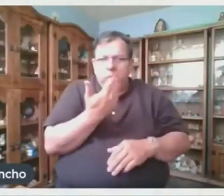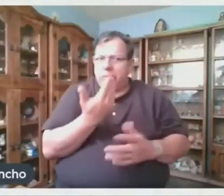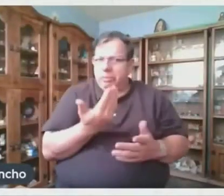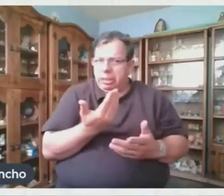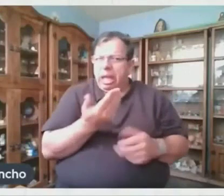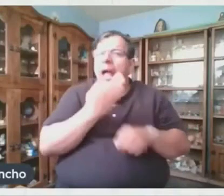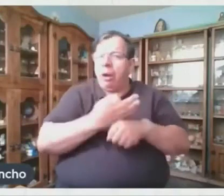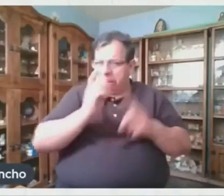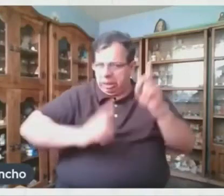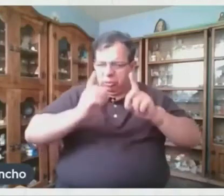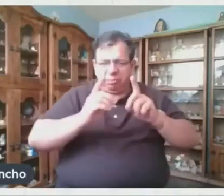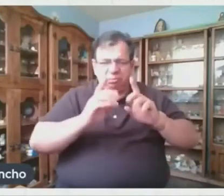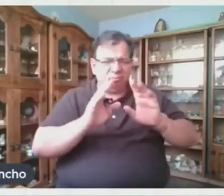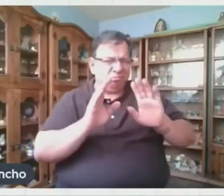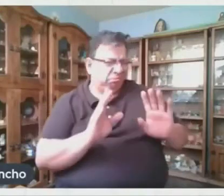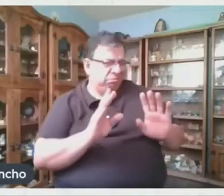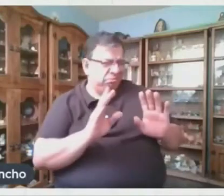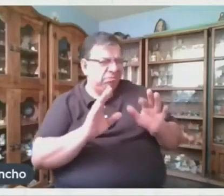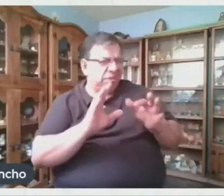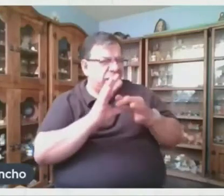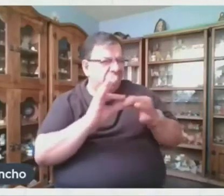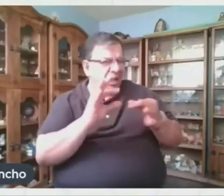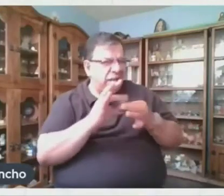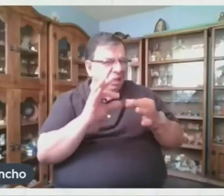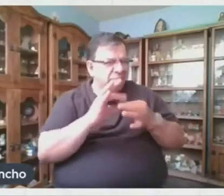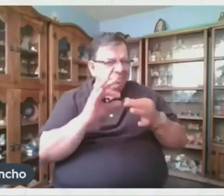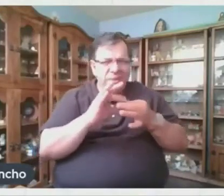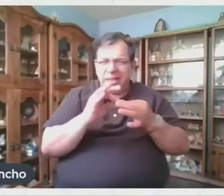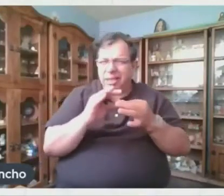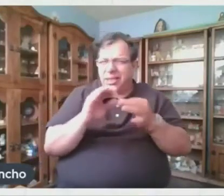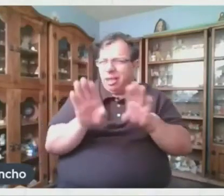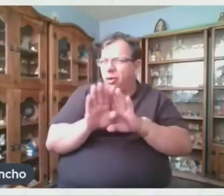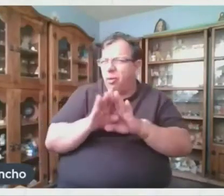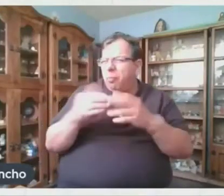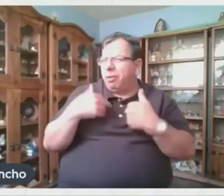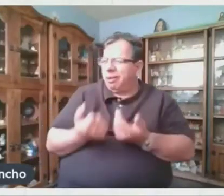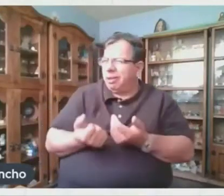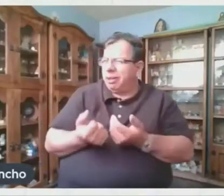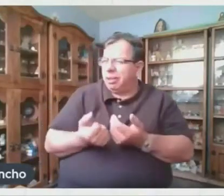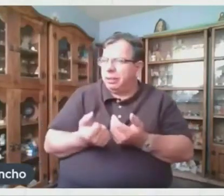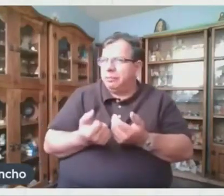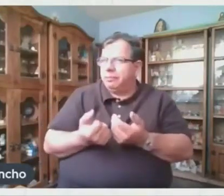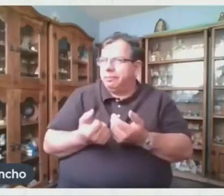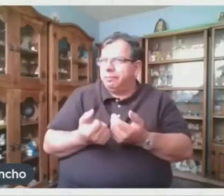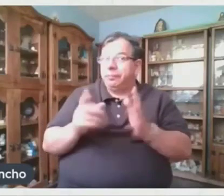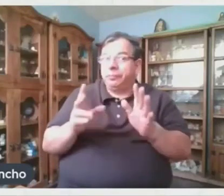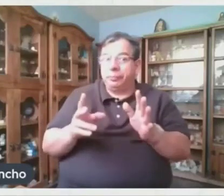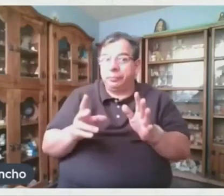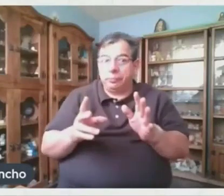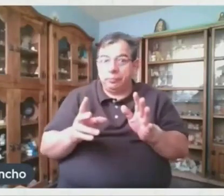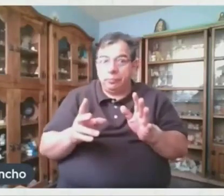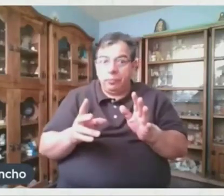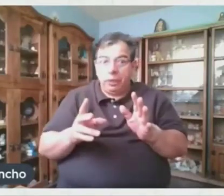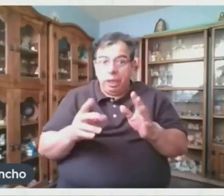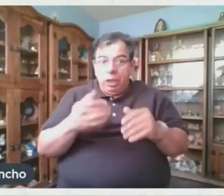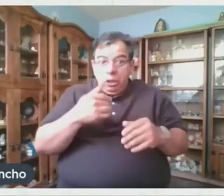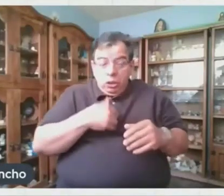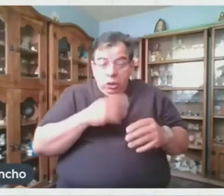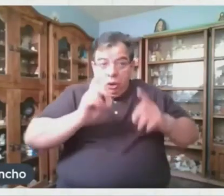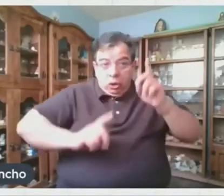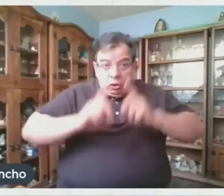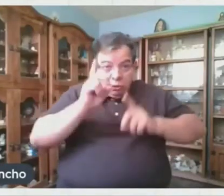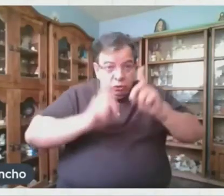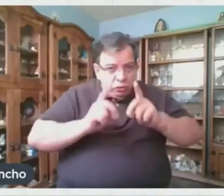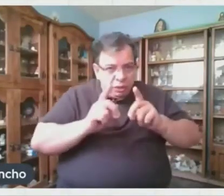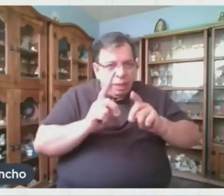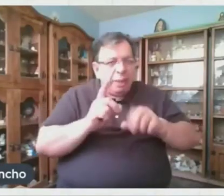A ver, explícate. Me cuesta trabajo entenderte. Ah, pues mira. Antes de contarte mis dudas, primero quiero saludar